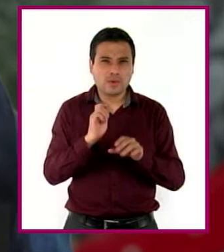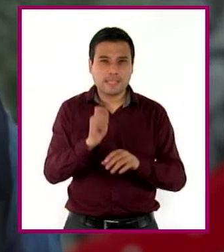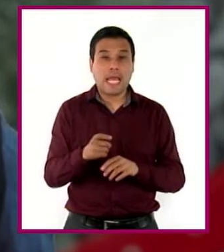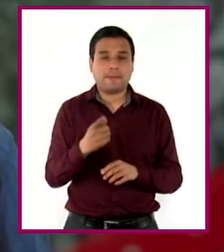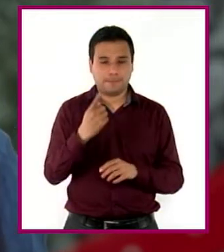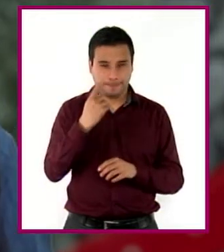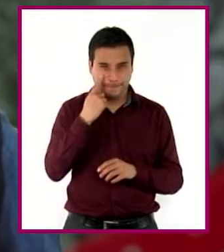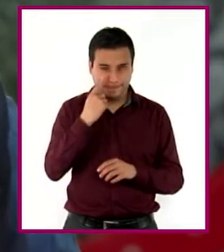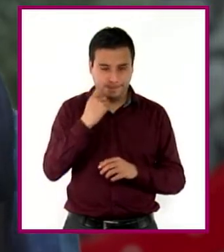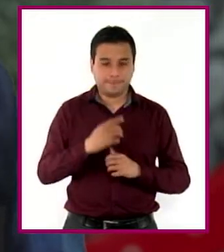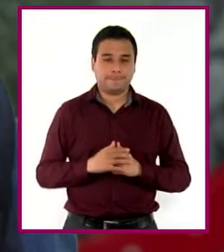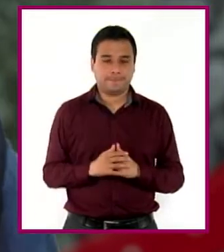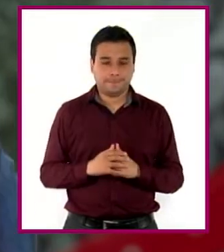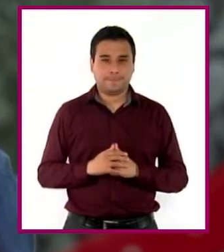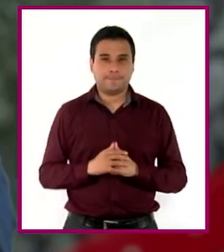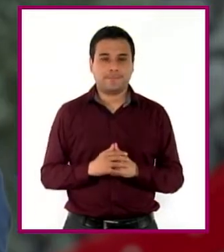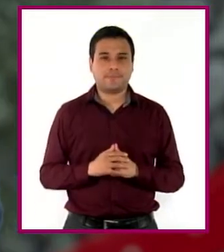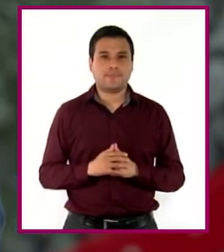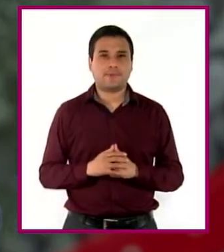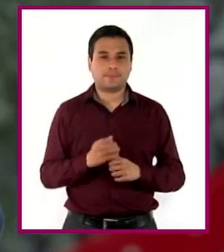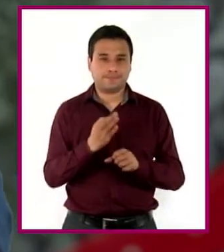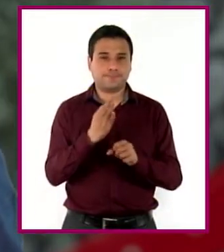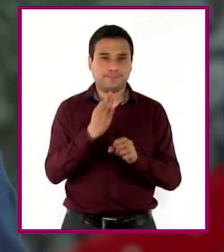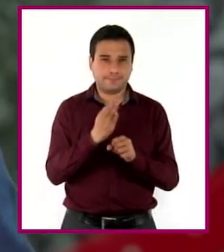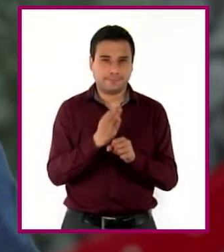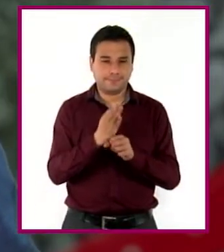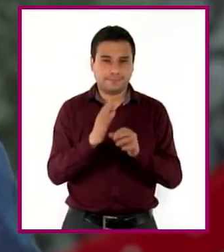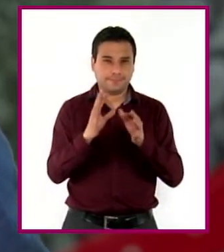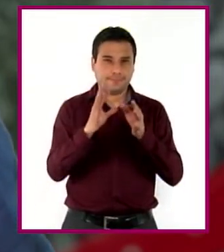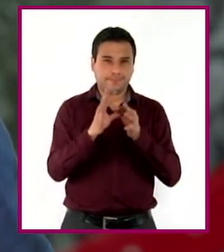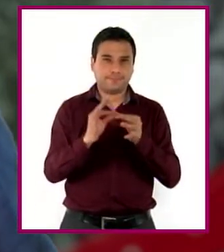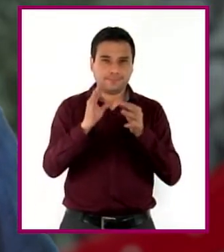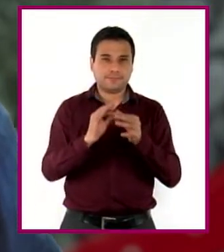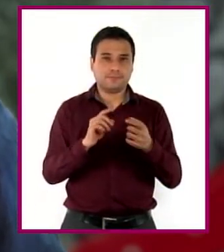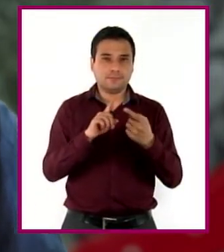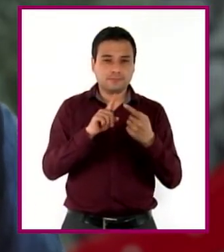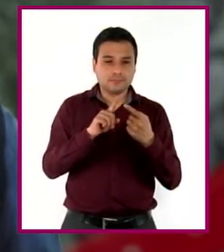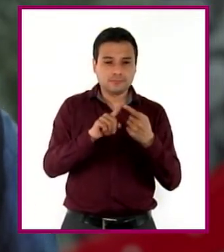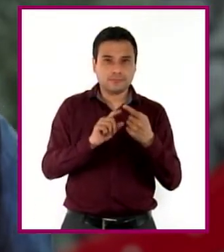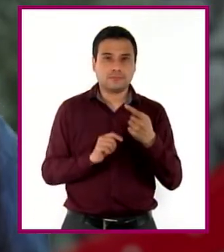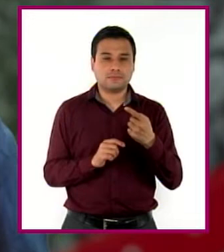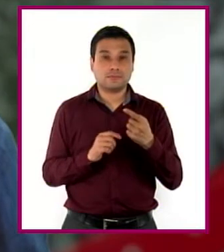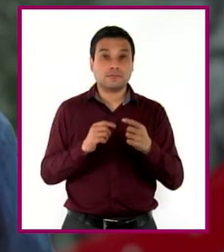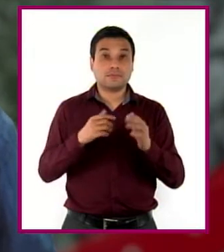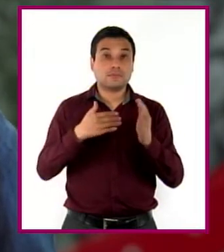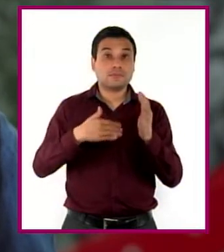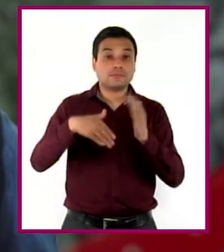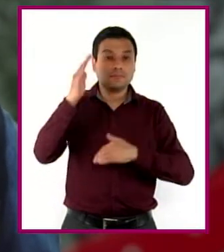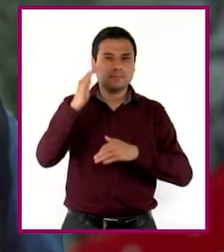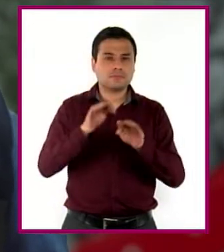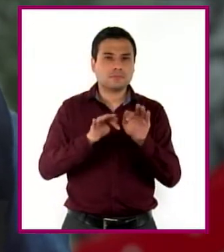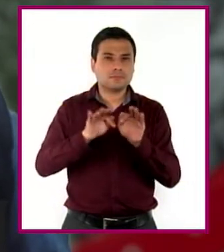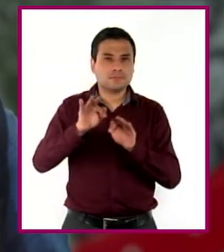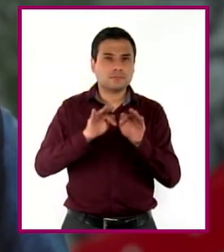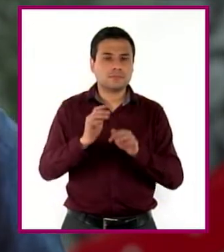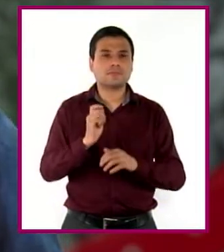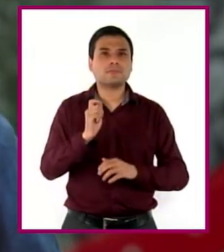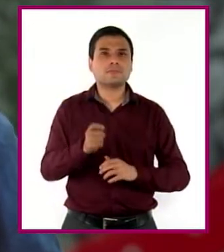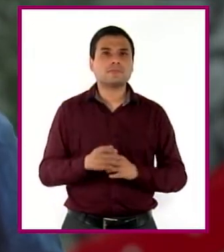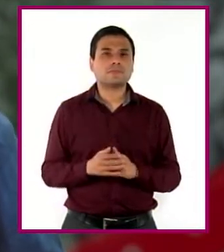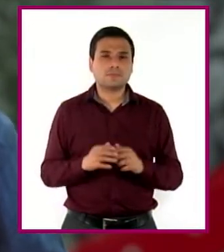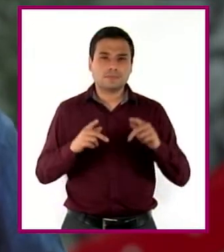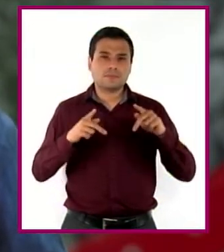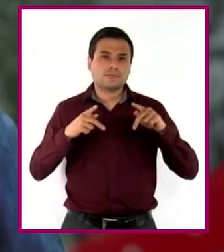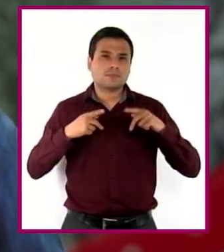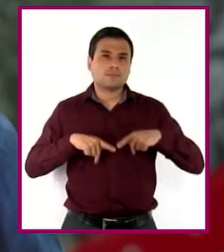bien, muy bien. Vayamos por partes. En primer lugar, entiendo el éxito laboral como eso que alguien logra